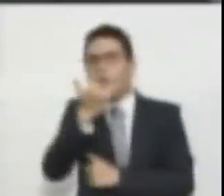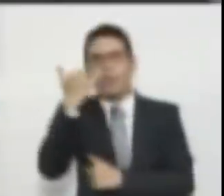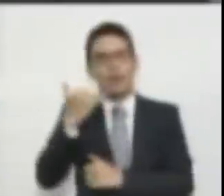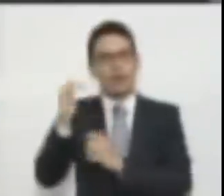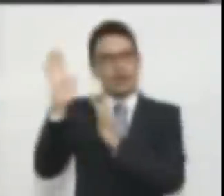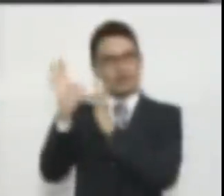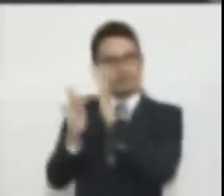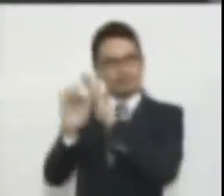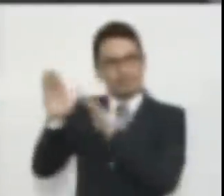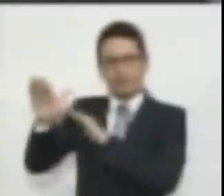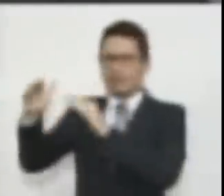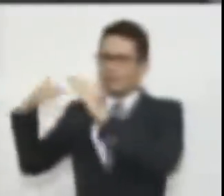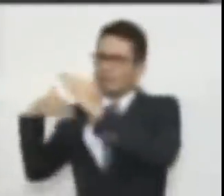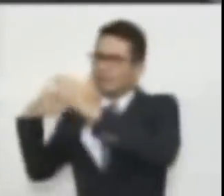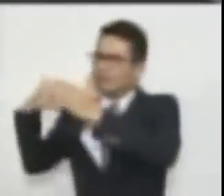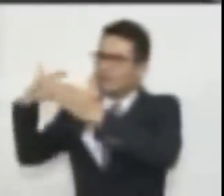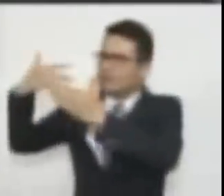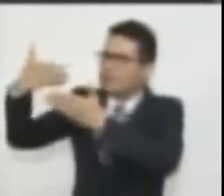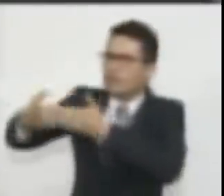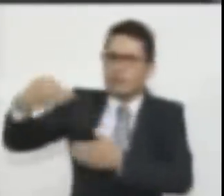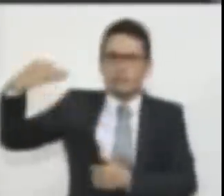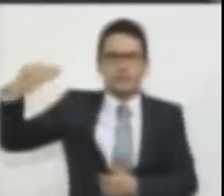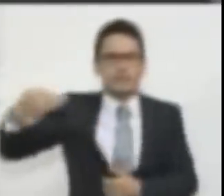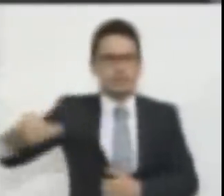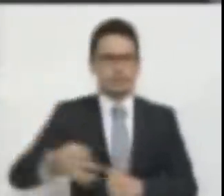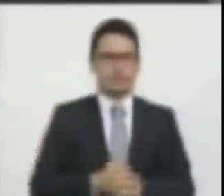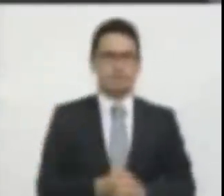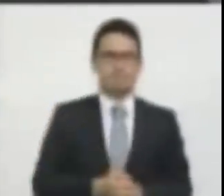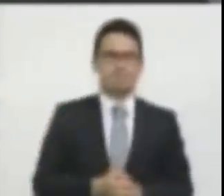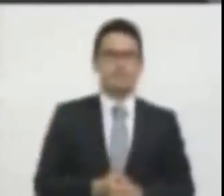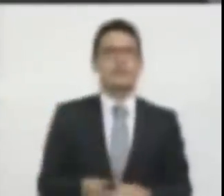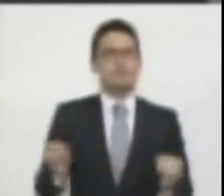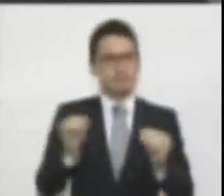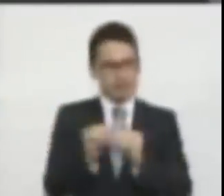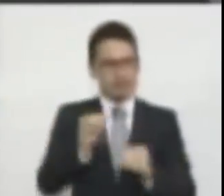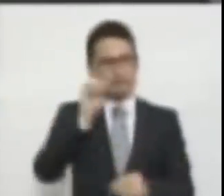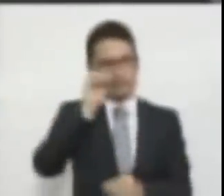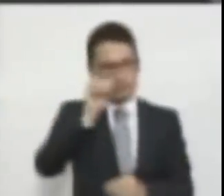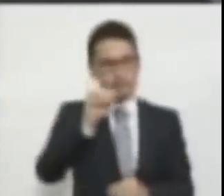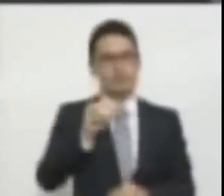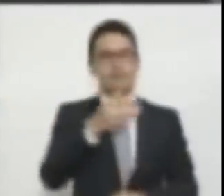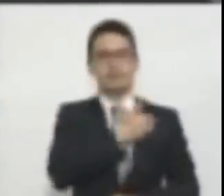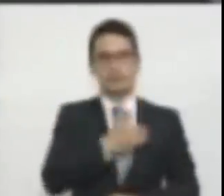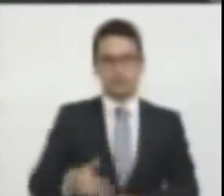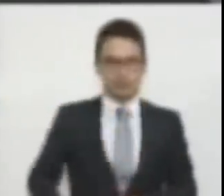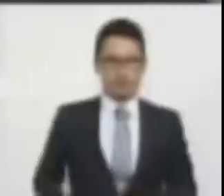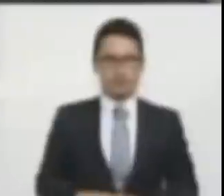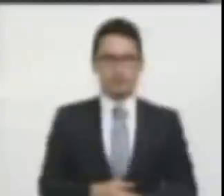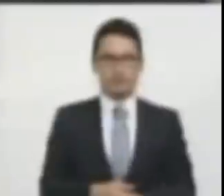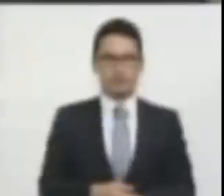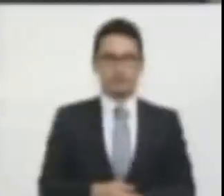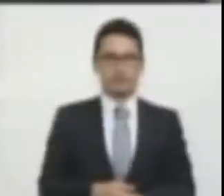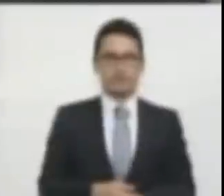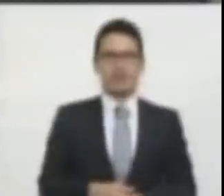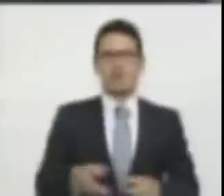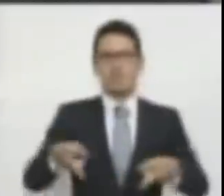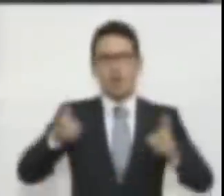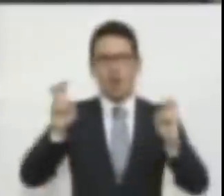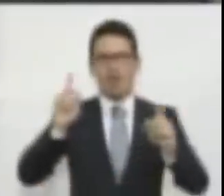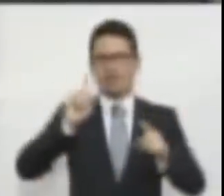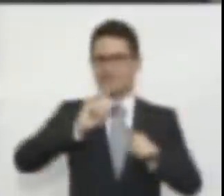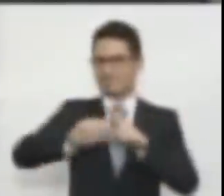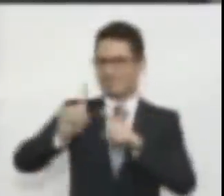siempre. Además, señor presidente, los contravalores, las modas y las